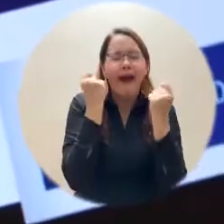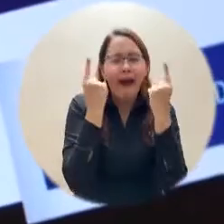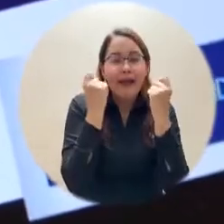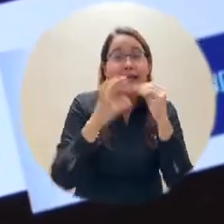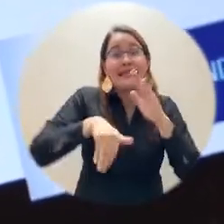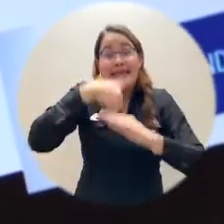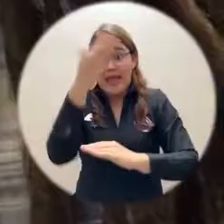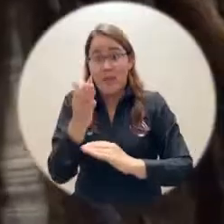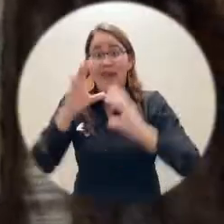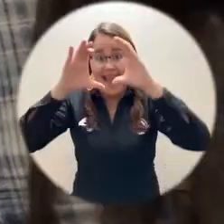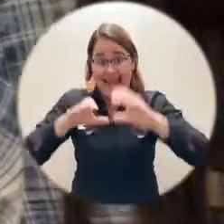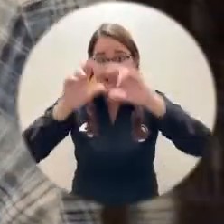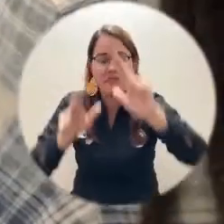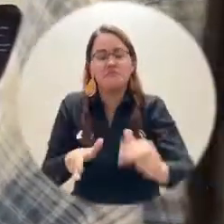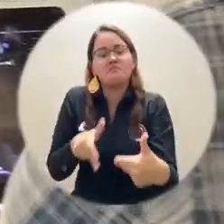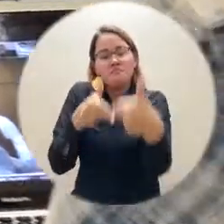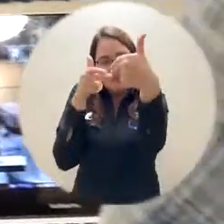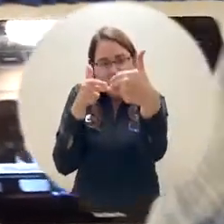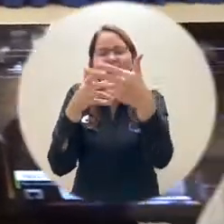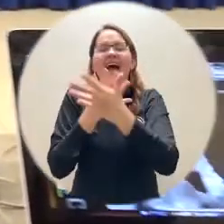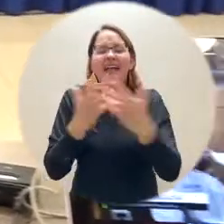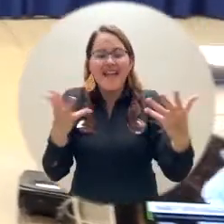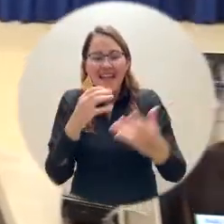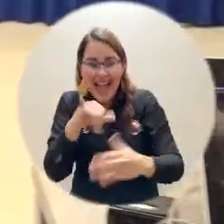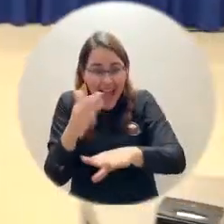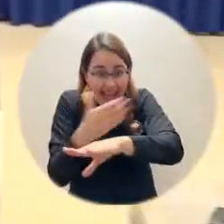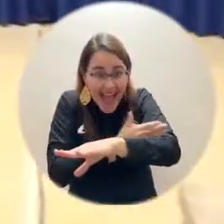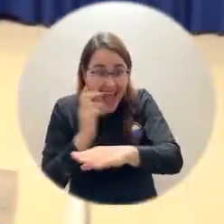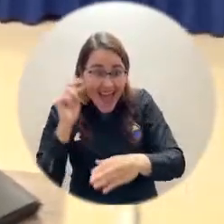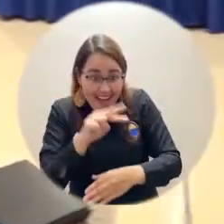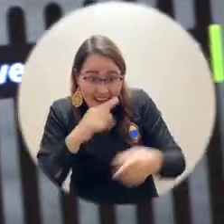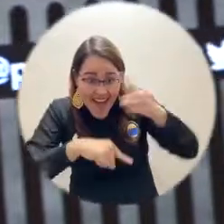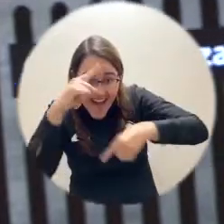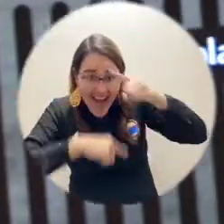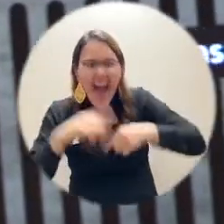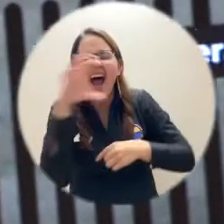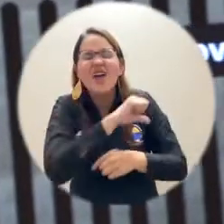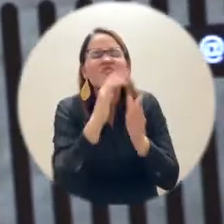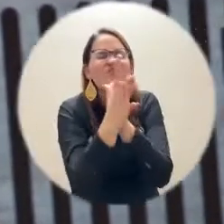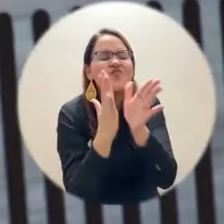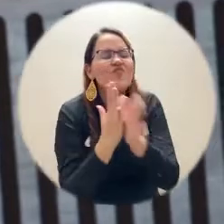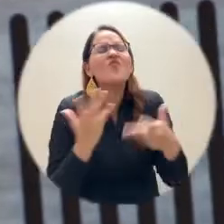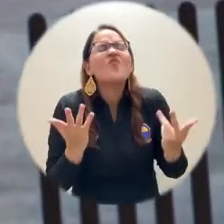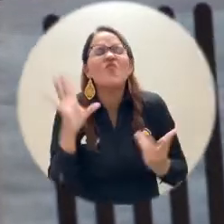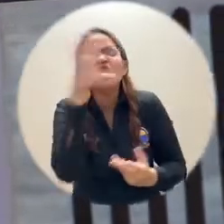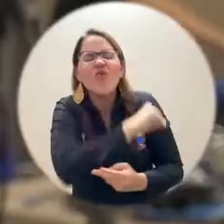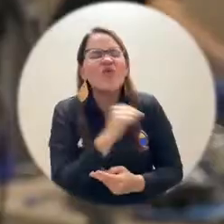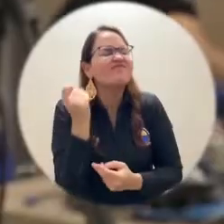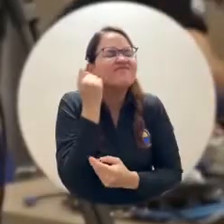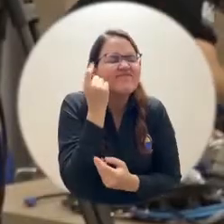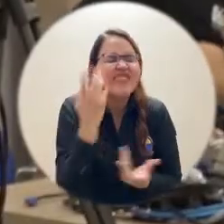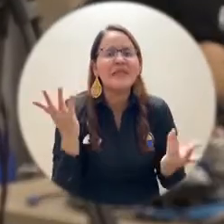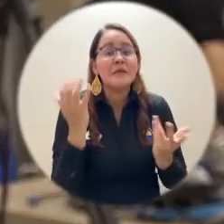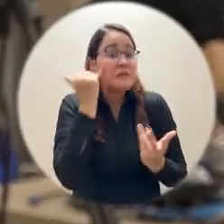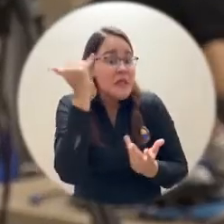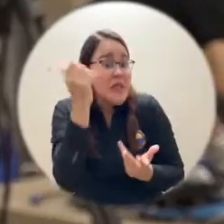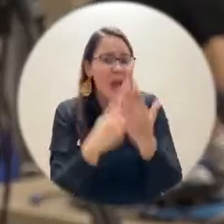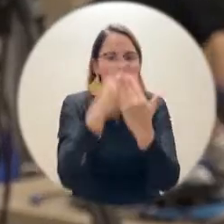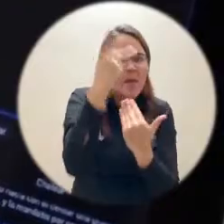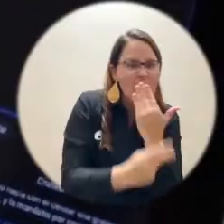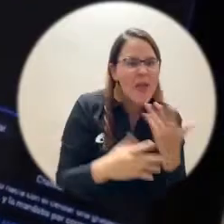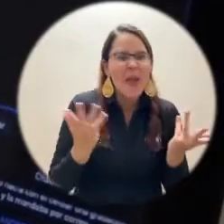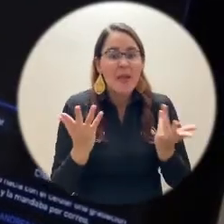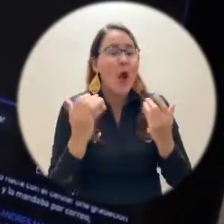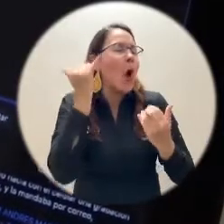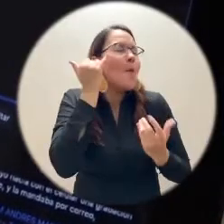está en el espacio sincrónico, ya podemos tomar ese conocimiento, esa abstracción o esas experiencias, esas narrativas y traducirlas en proyectos, en